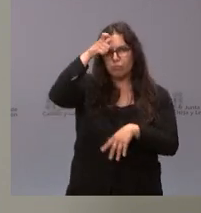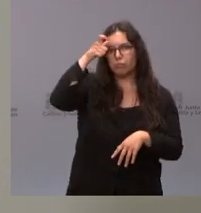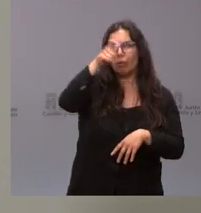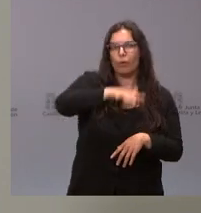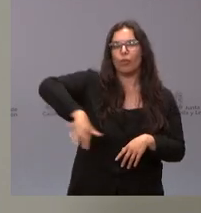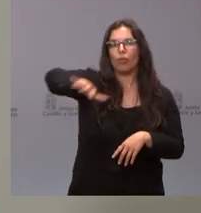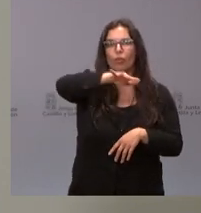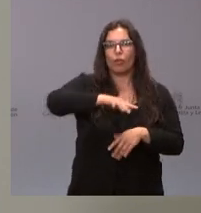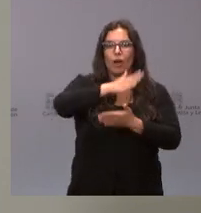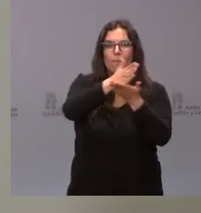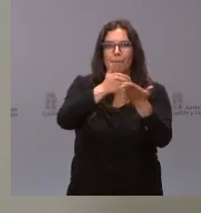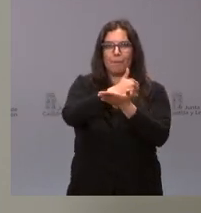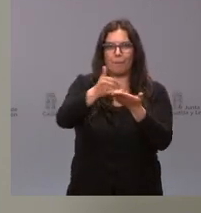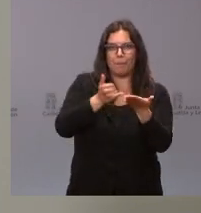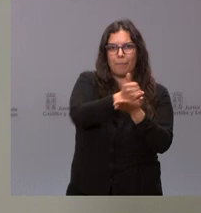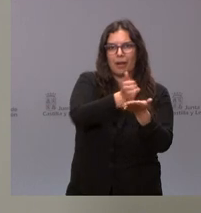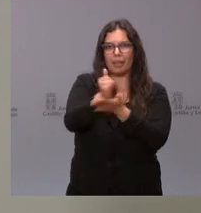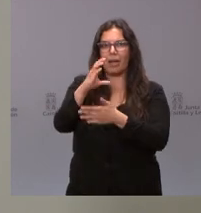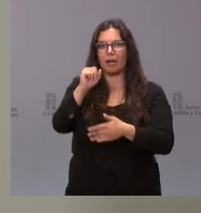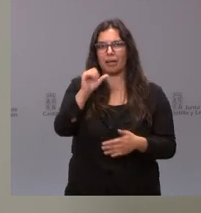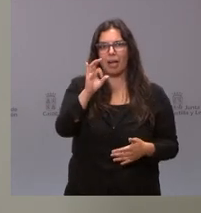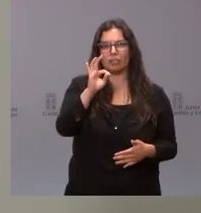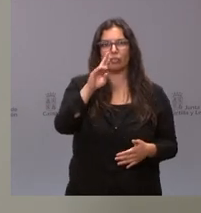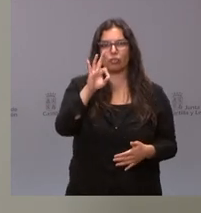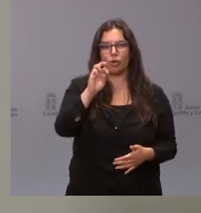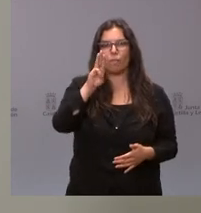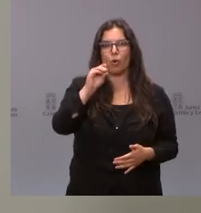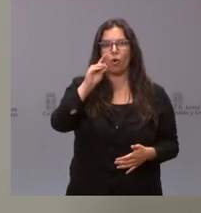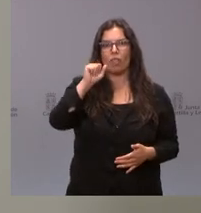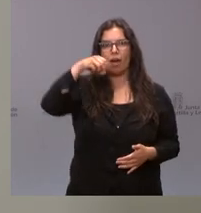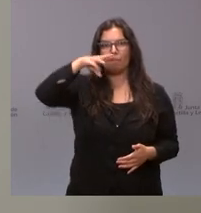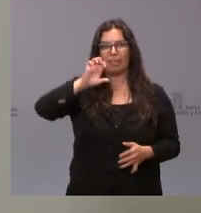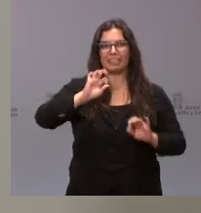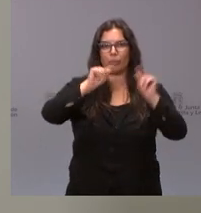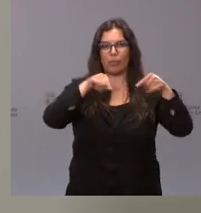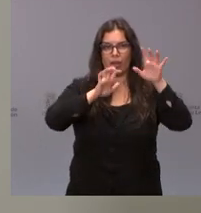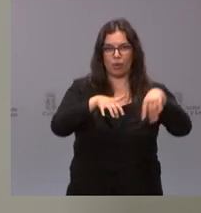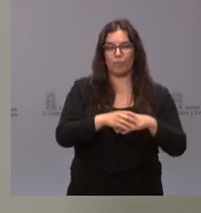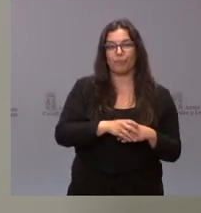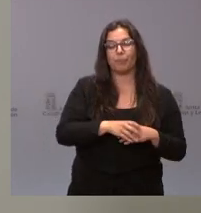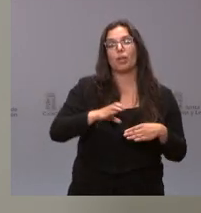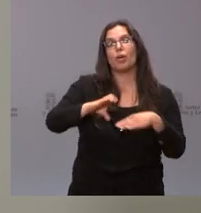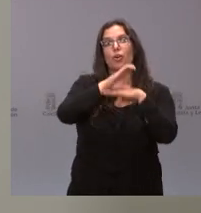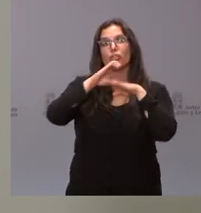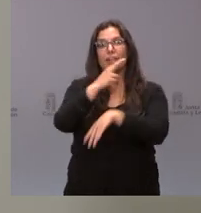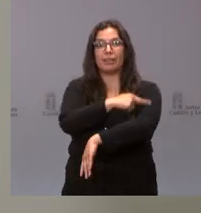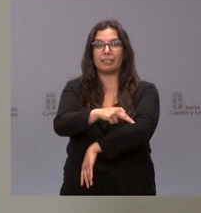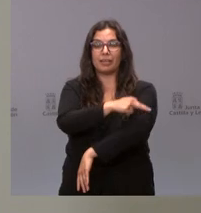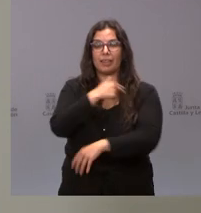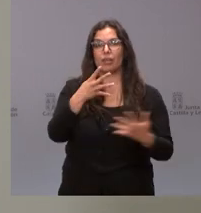zona de concentración parcelaria de Castropodame, en León. La Consejería de Sanidad,